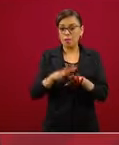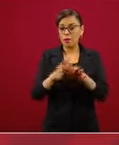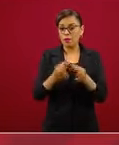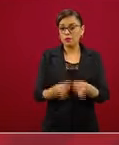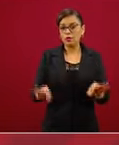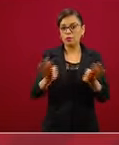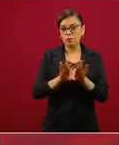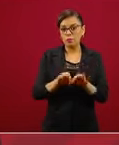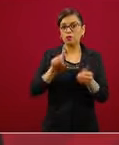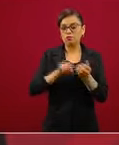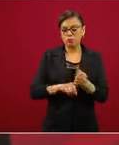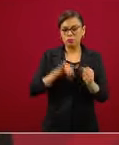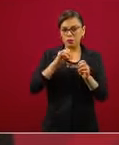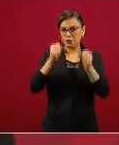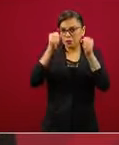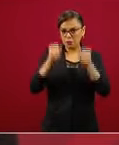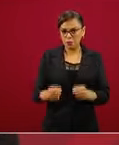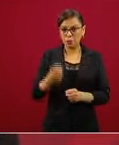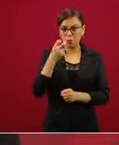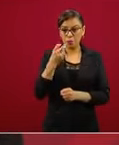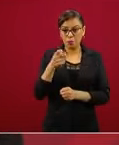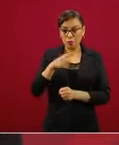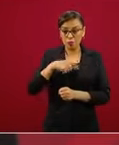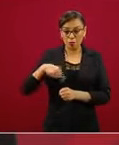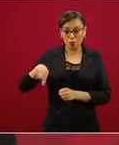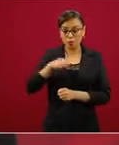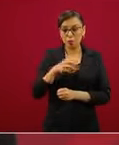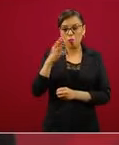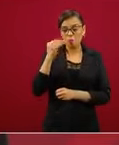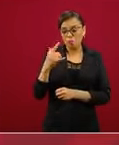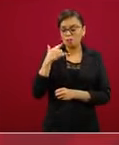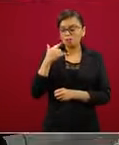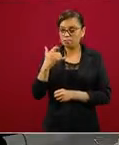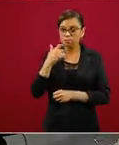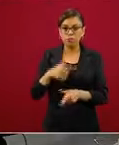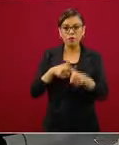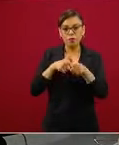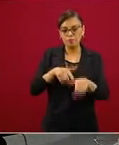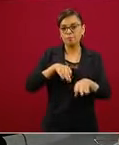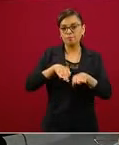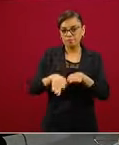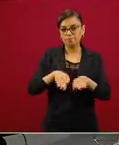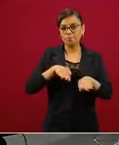ello estamos trabajando con todo nuestro empeño y dedicación. Muchas gracias.